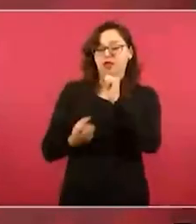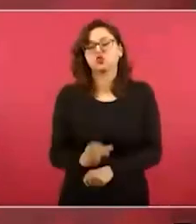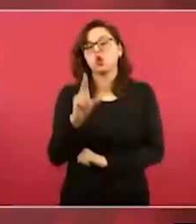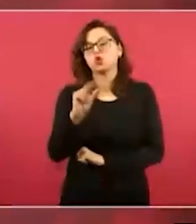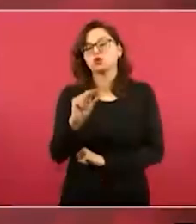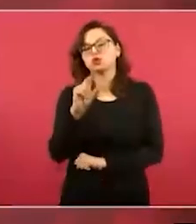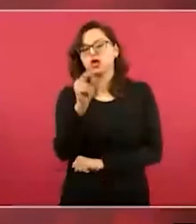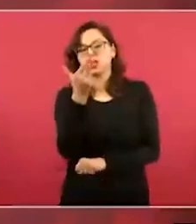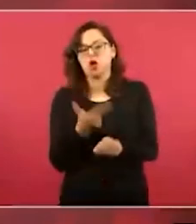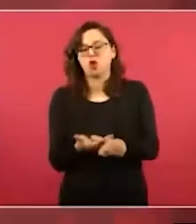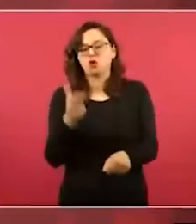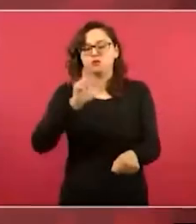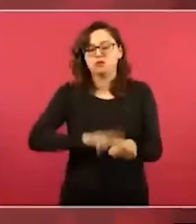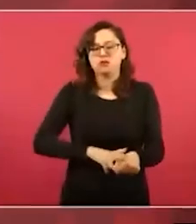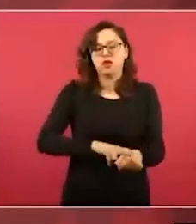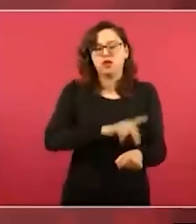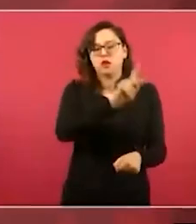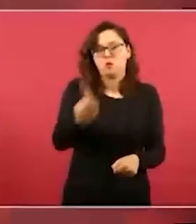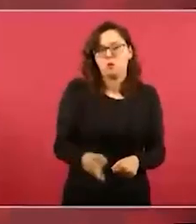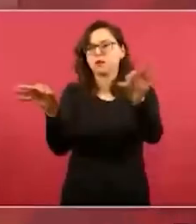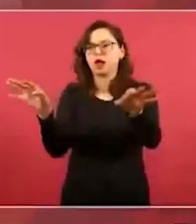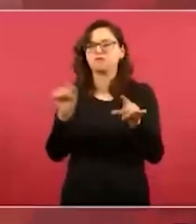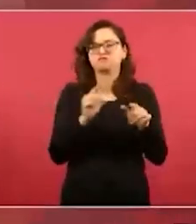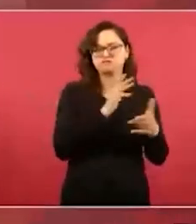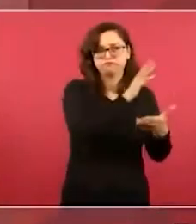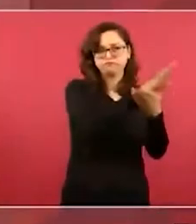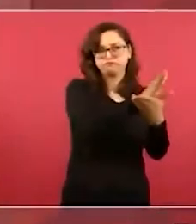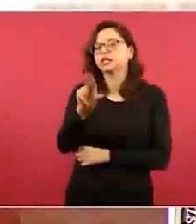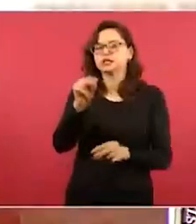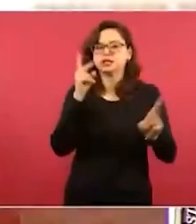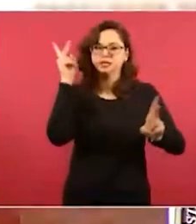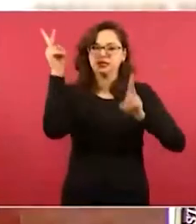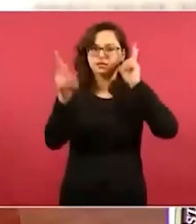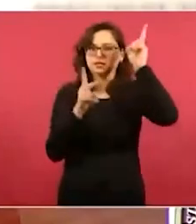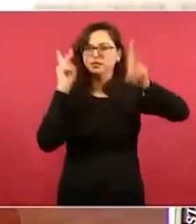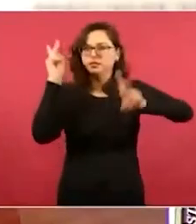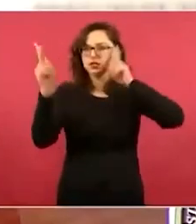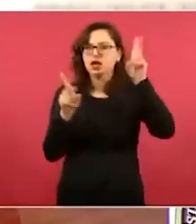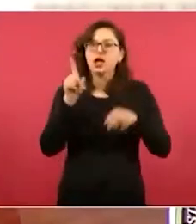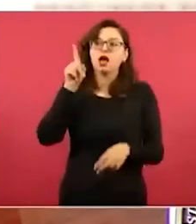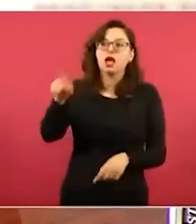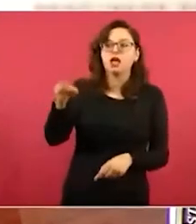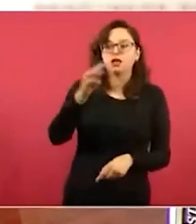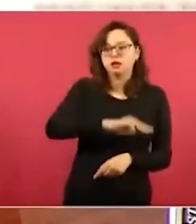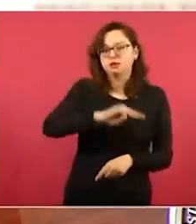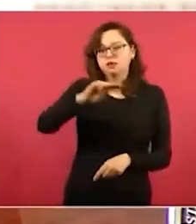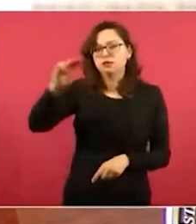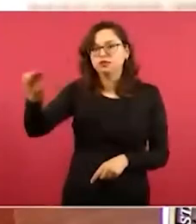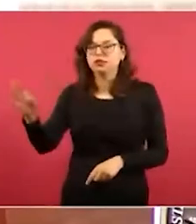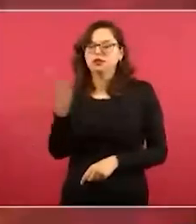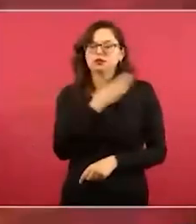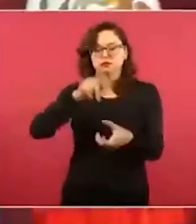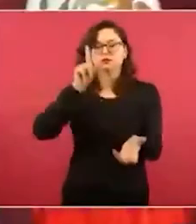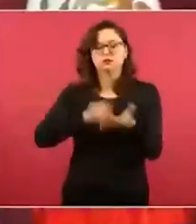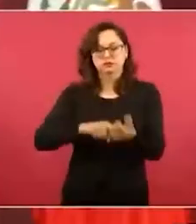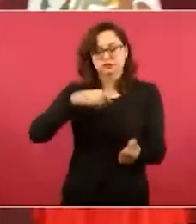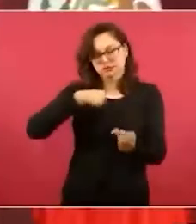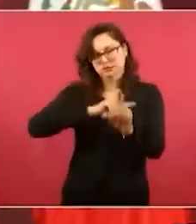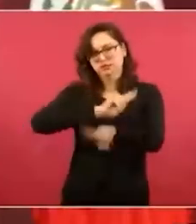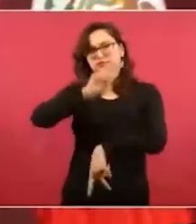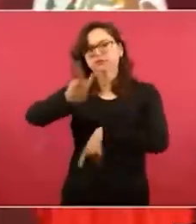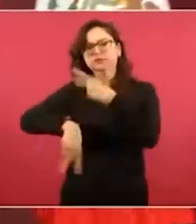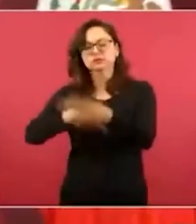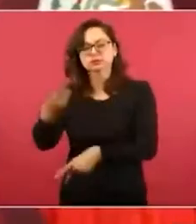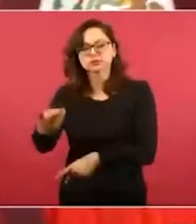Bienestar Y fui a Buenavista En Michoacán Al hospital Del INSS Bienestar Y